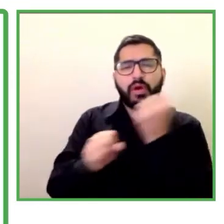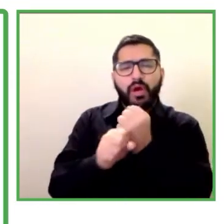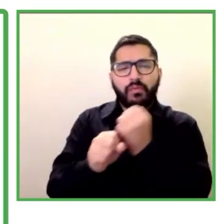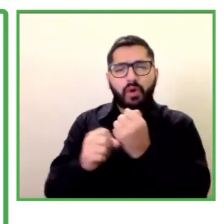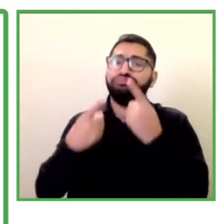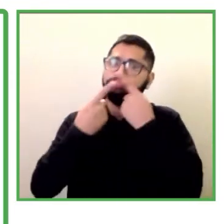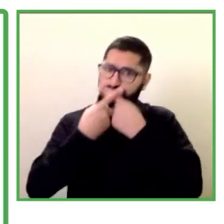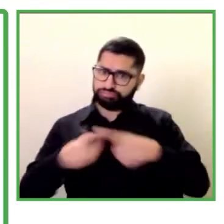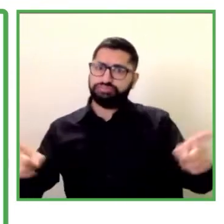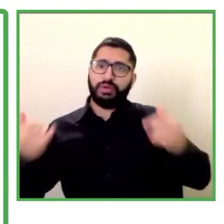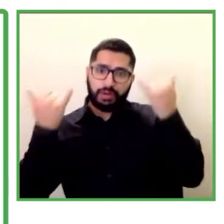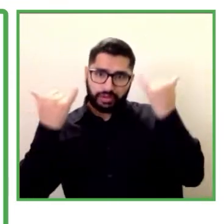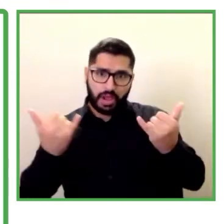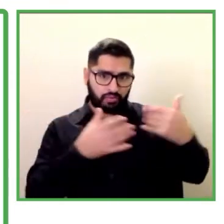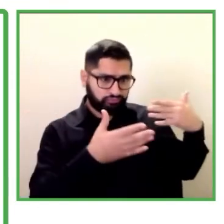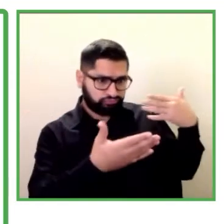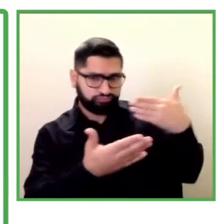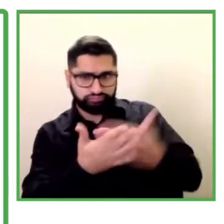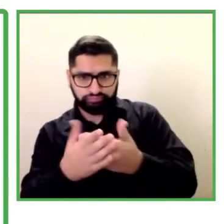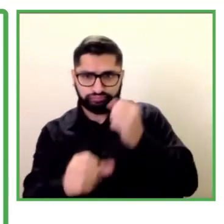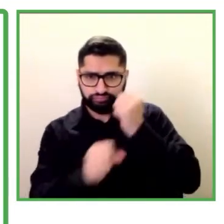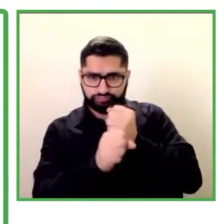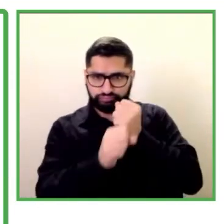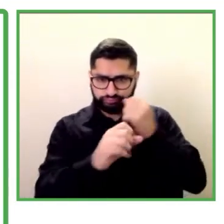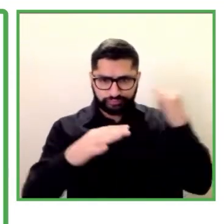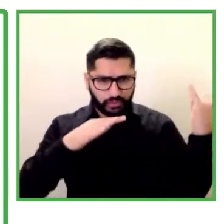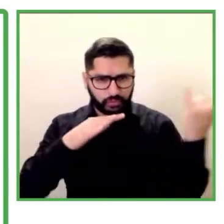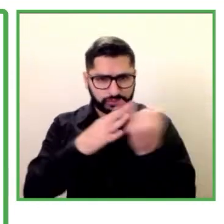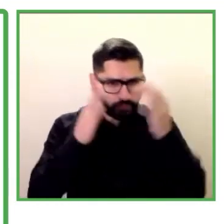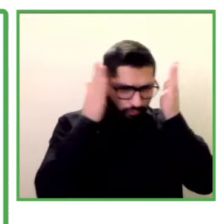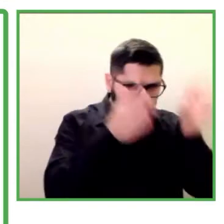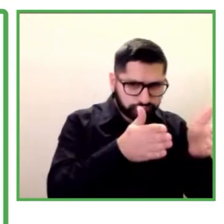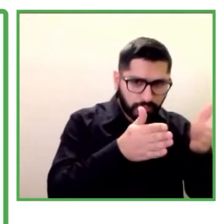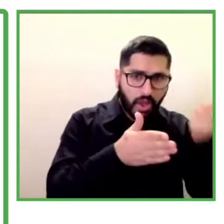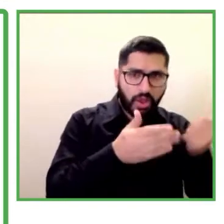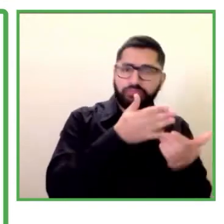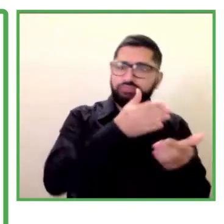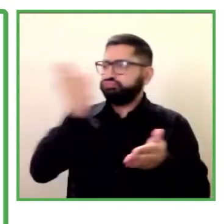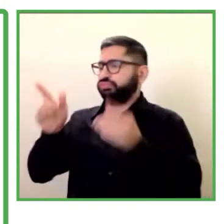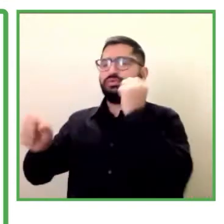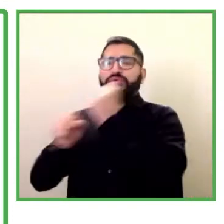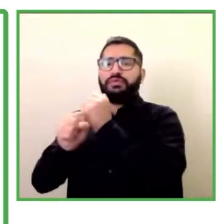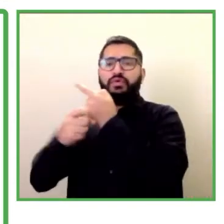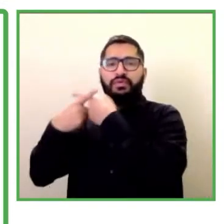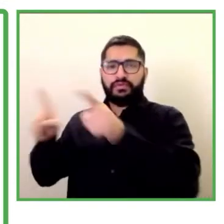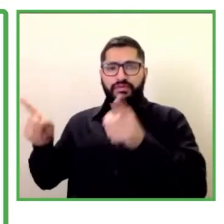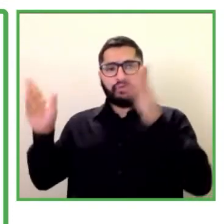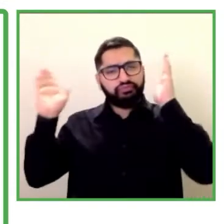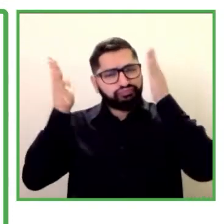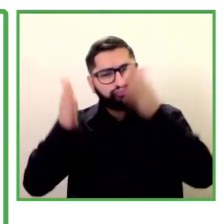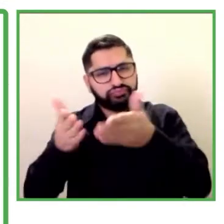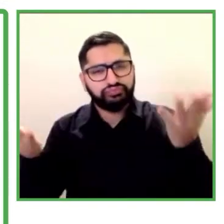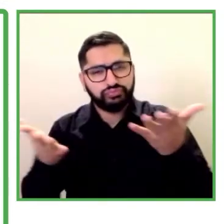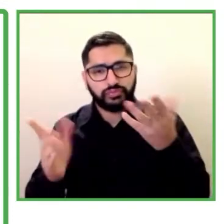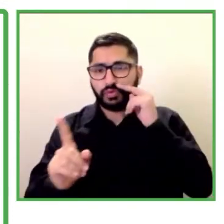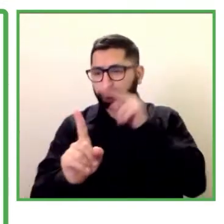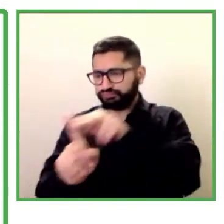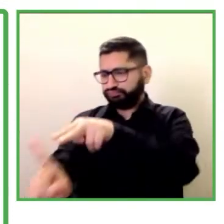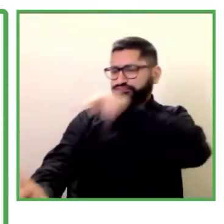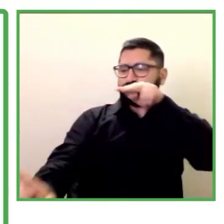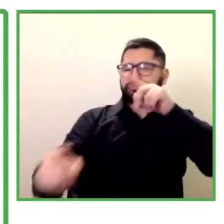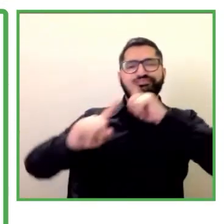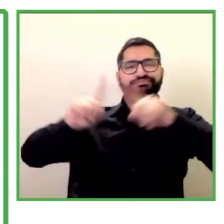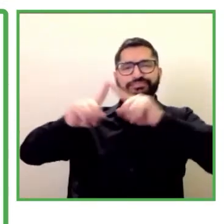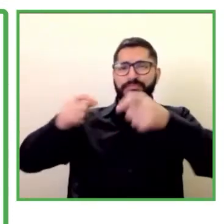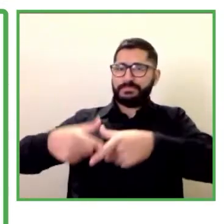que trabajan en inclusión se enfocan nos concentramos en un trabajo desde una mirada más amplia desde el desafío de la inclusión entendiendo la inclusión